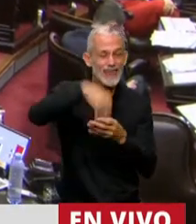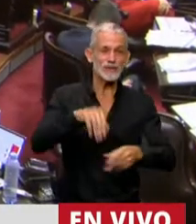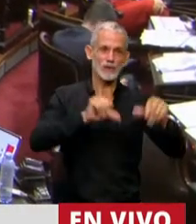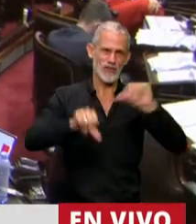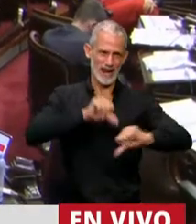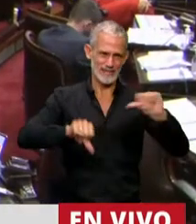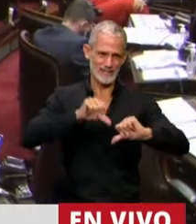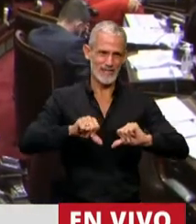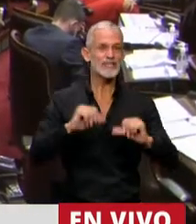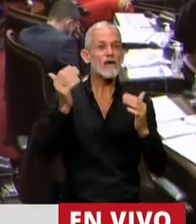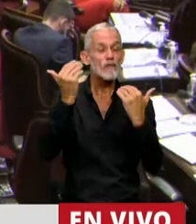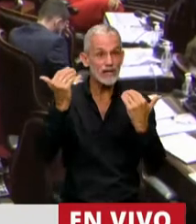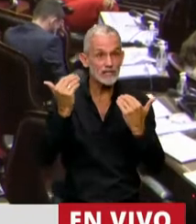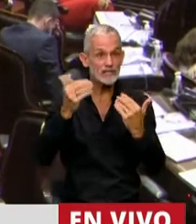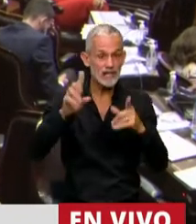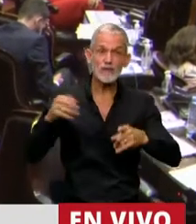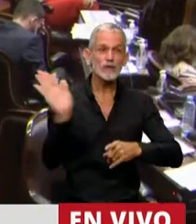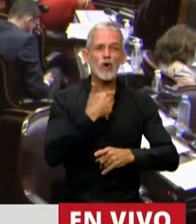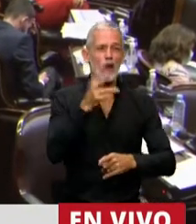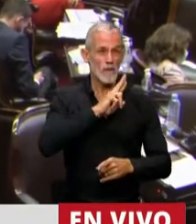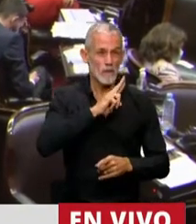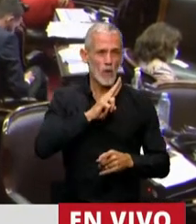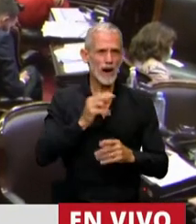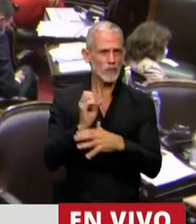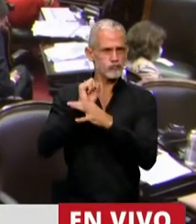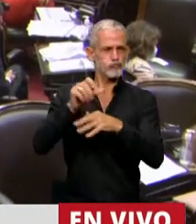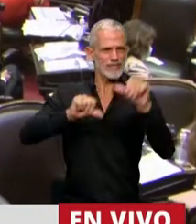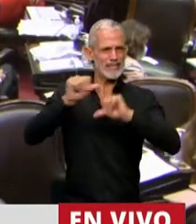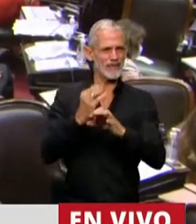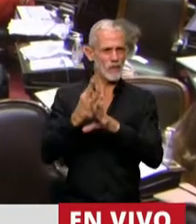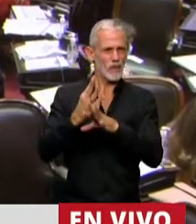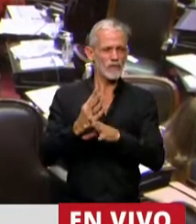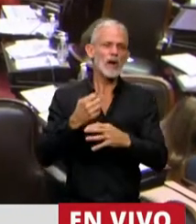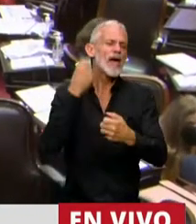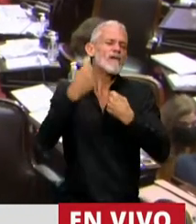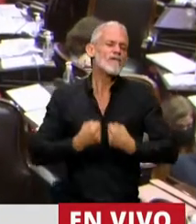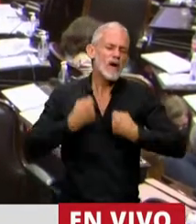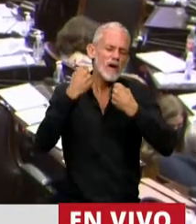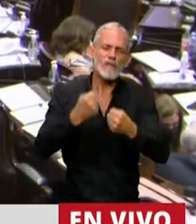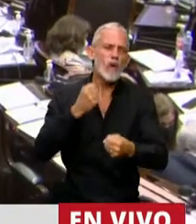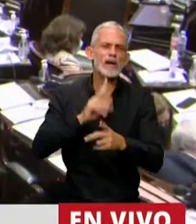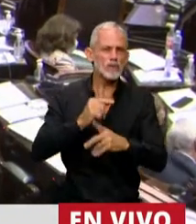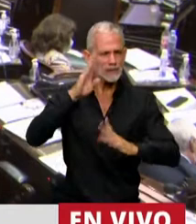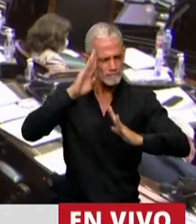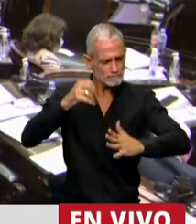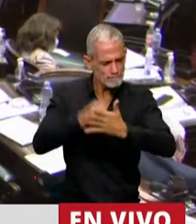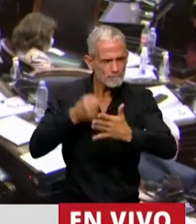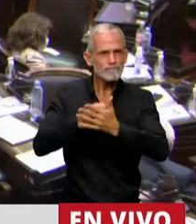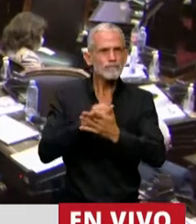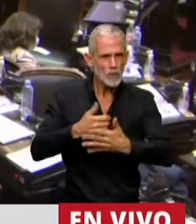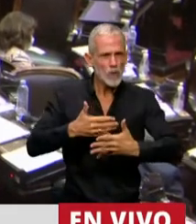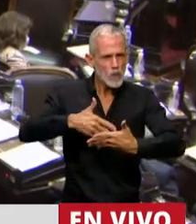y felicitar a todas las mujeres científicas por el esfuerzo permanente, por la perseverancia y por el